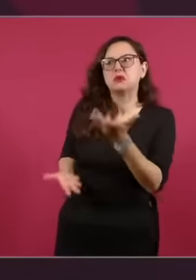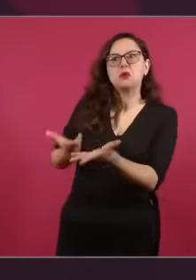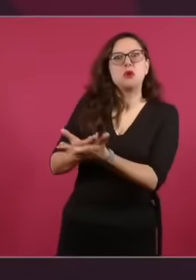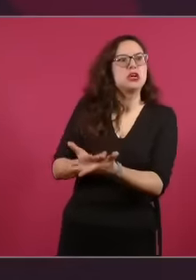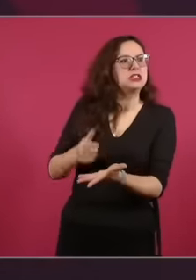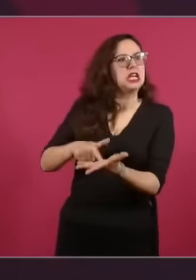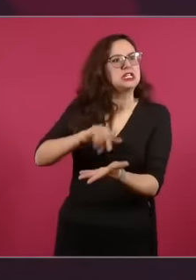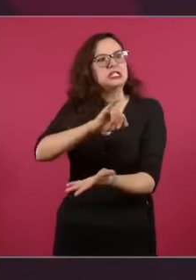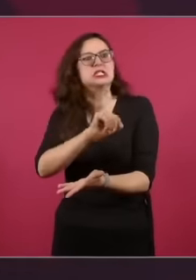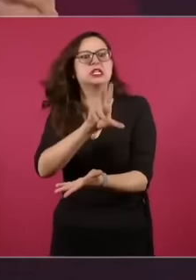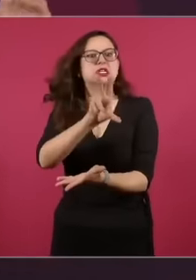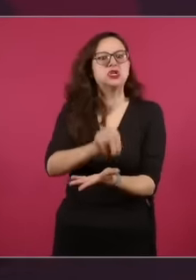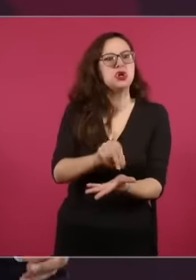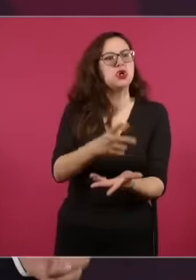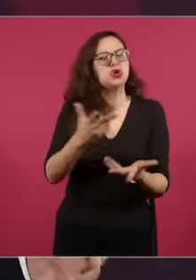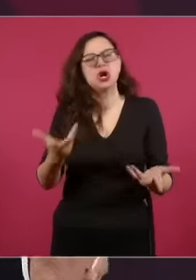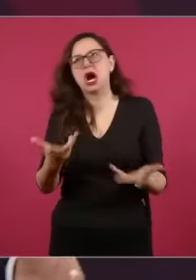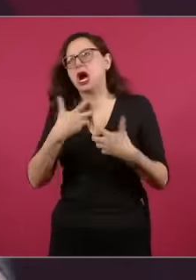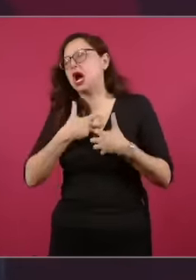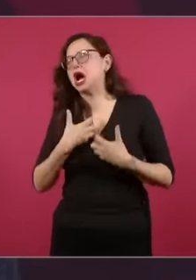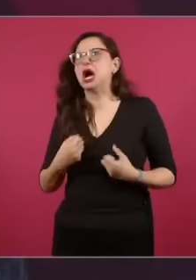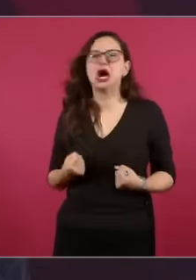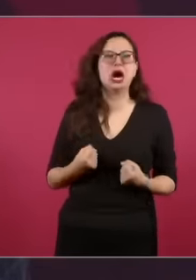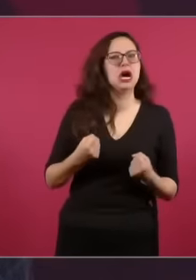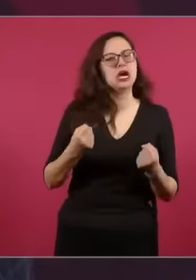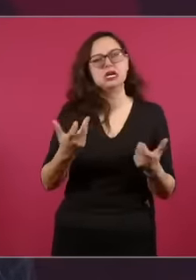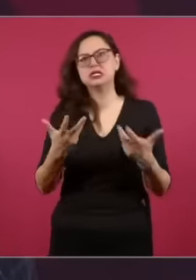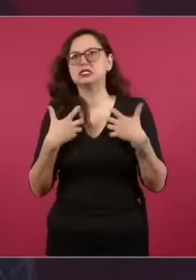y rasgándose las vestiduras